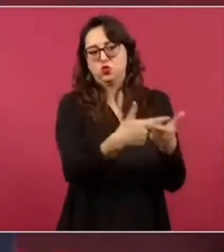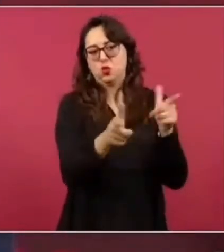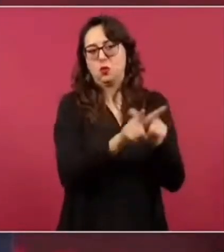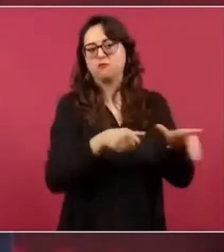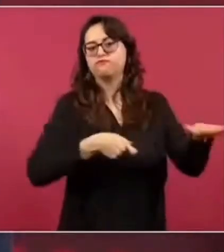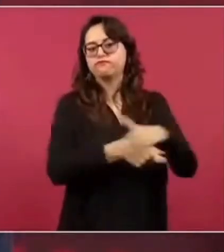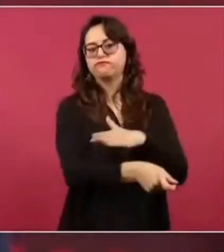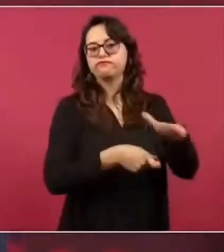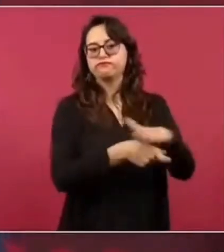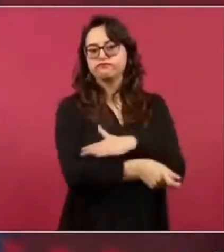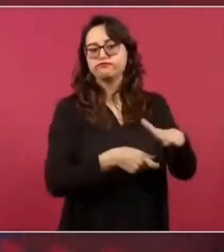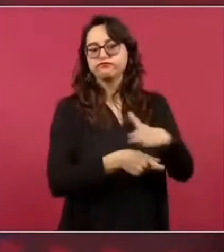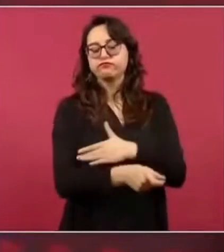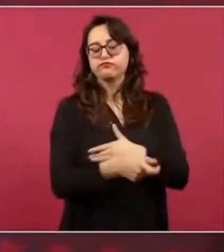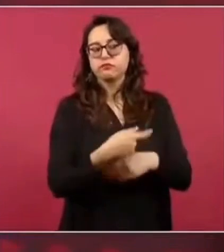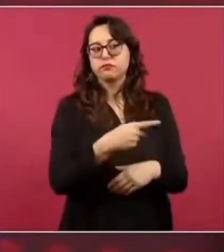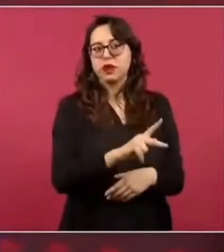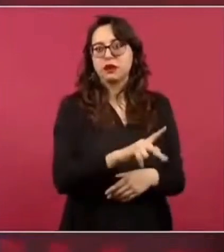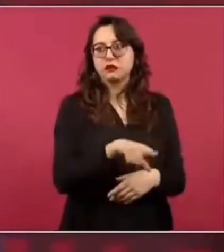pero